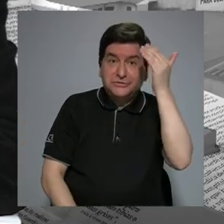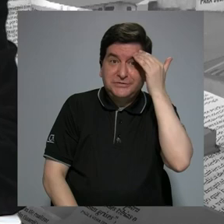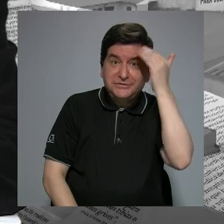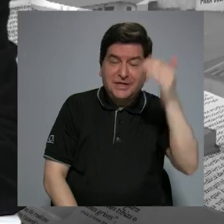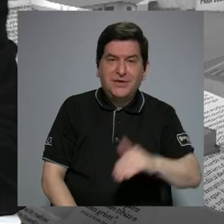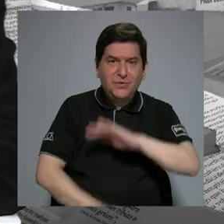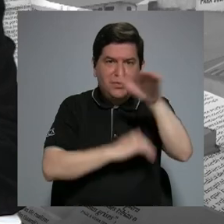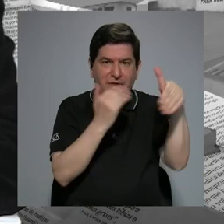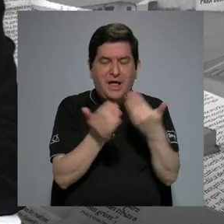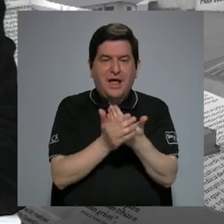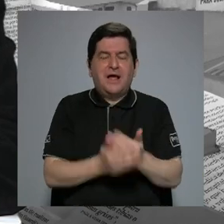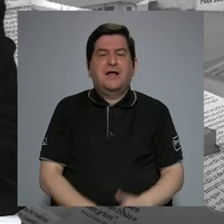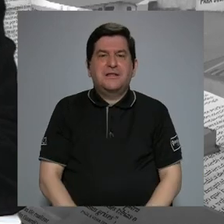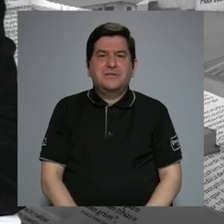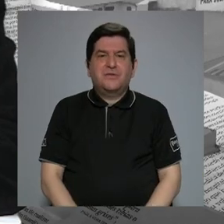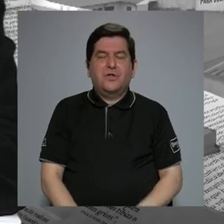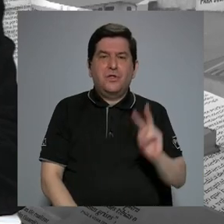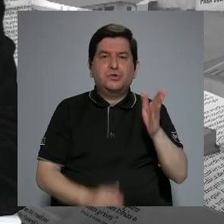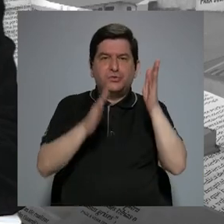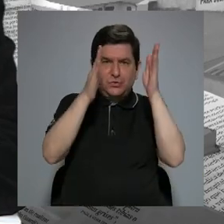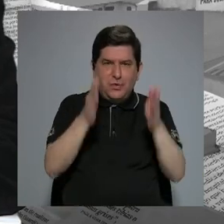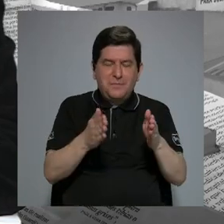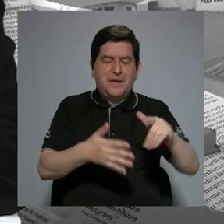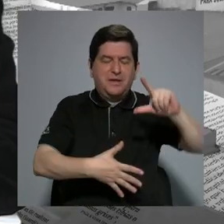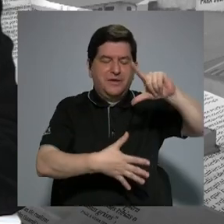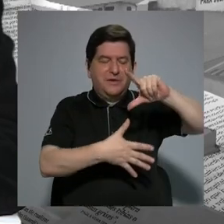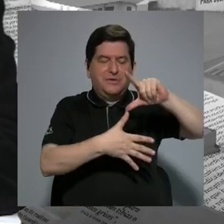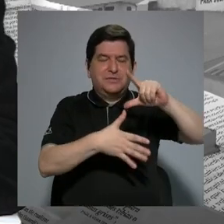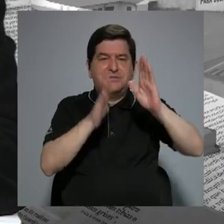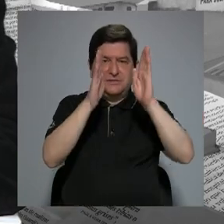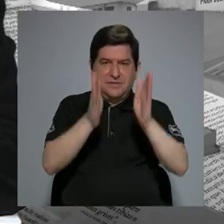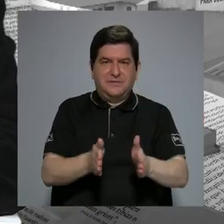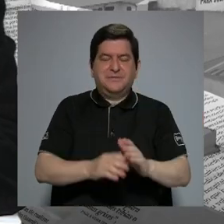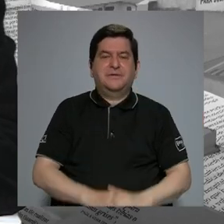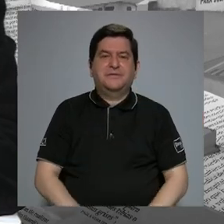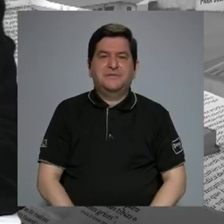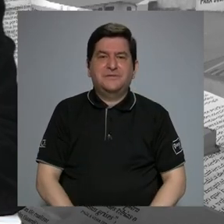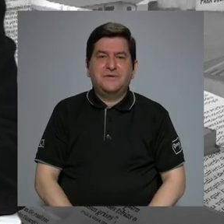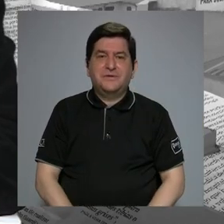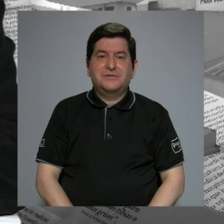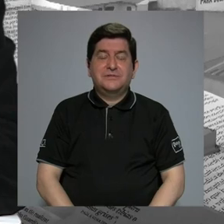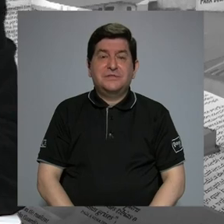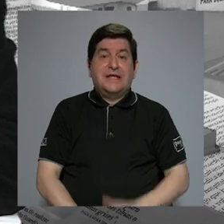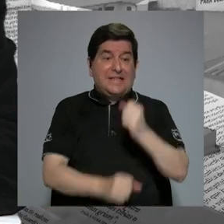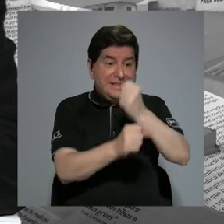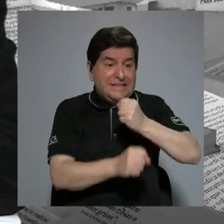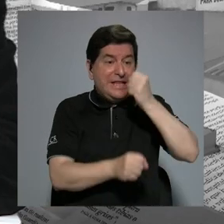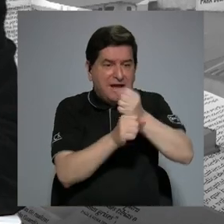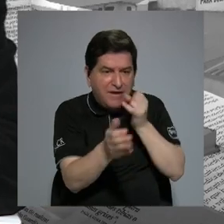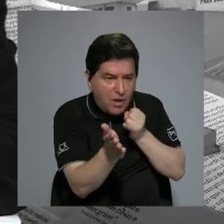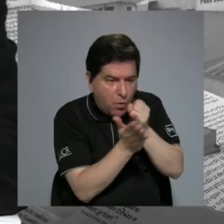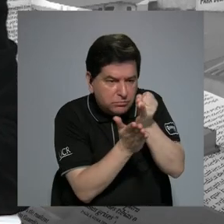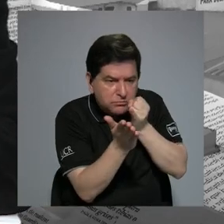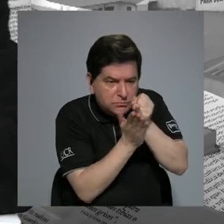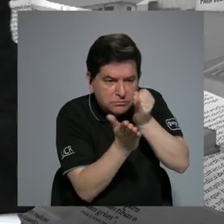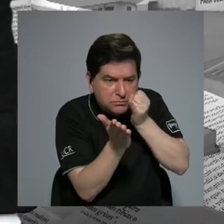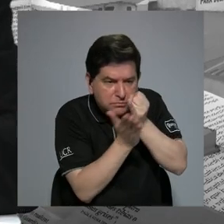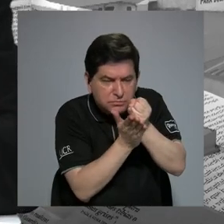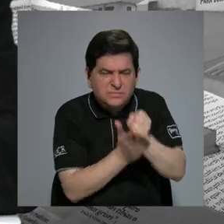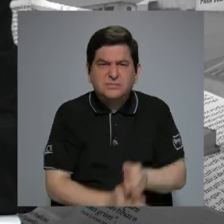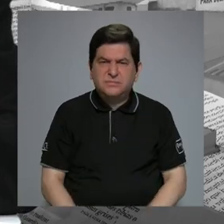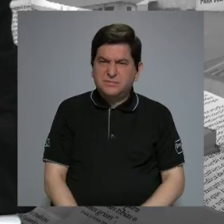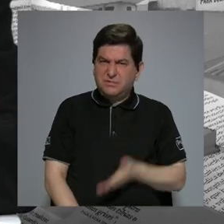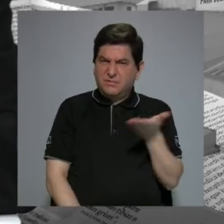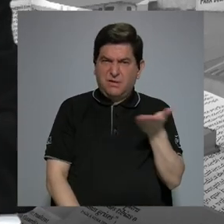a todos los estimables colegas de América Latina, que estamos haciendo un trabajo de investigación en el